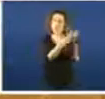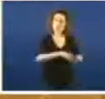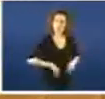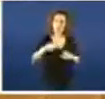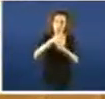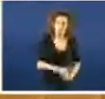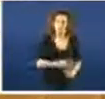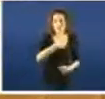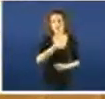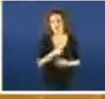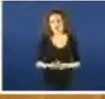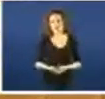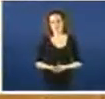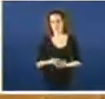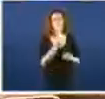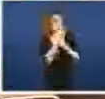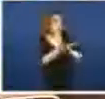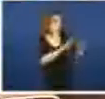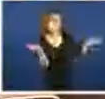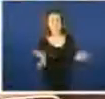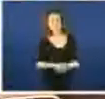señora Martínez. Muy bien.